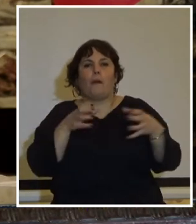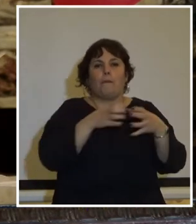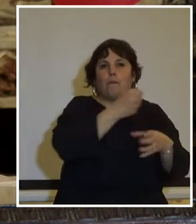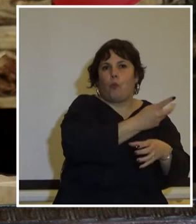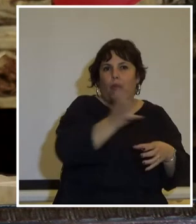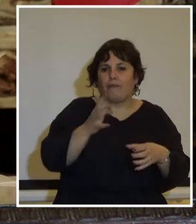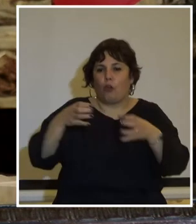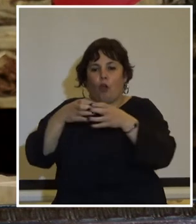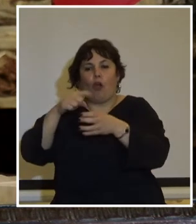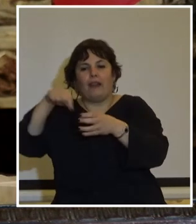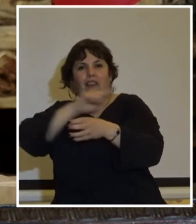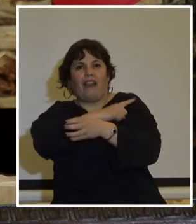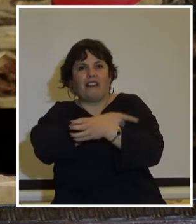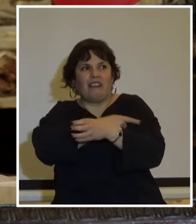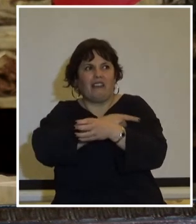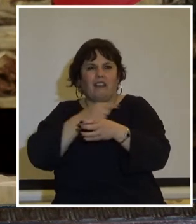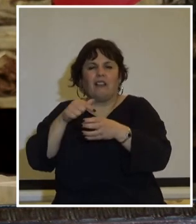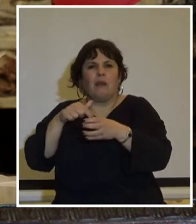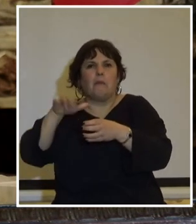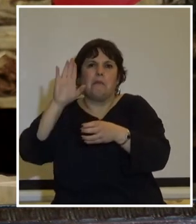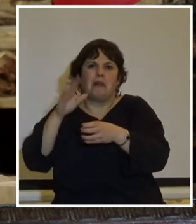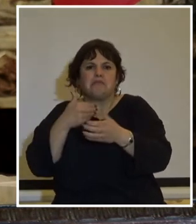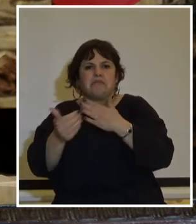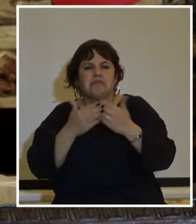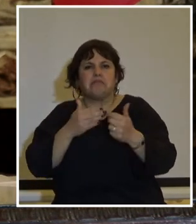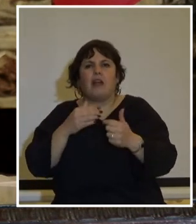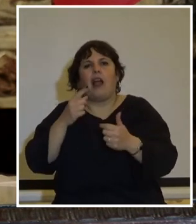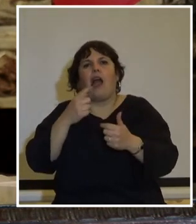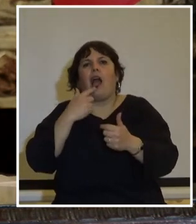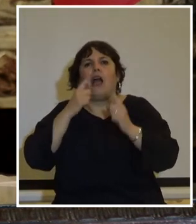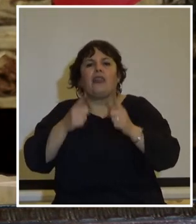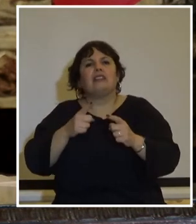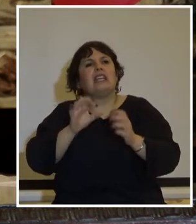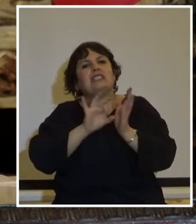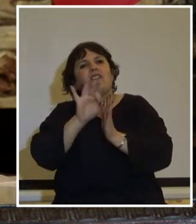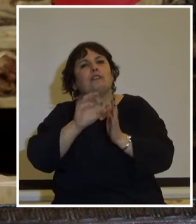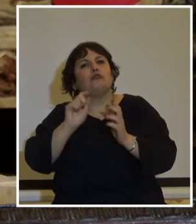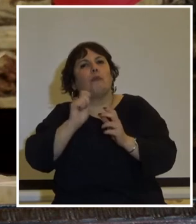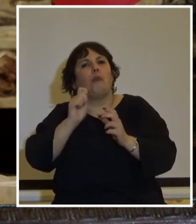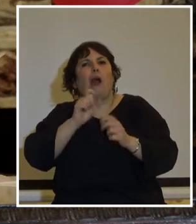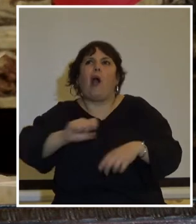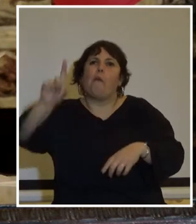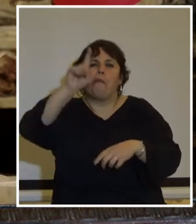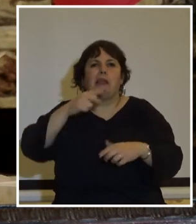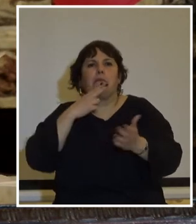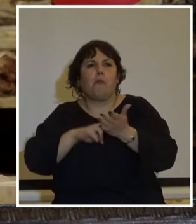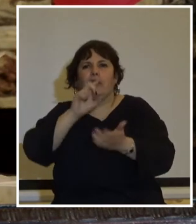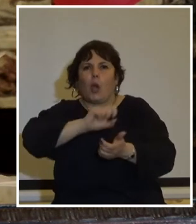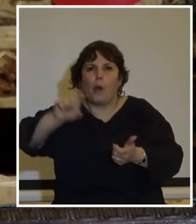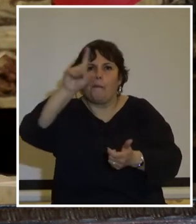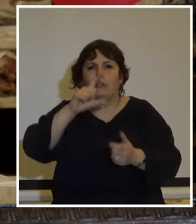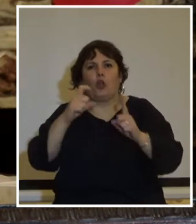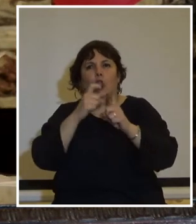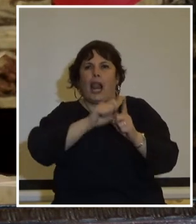oligarquía de hoy cada vez más descarnada se atreve a aumentar tarifas de los servicios públicos e impuestos aumento del